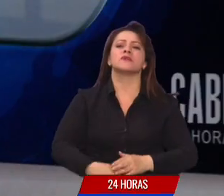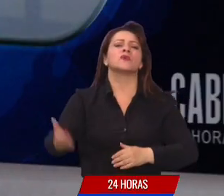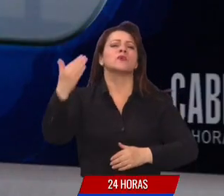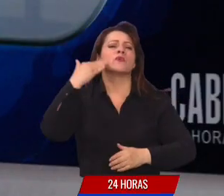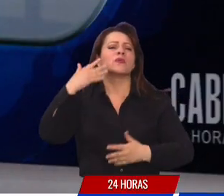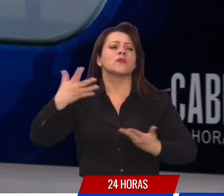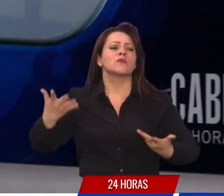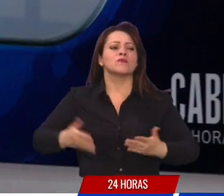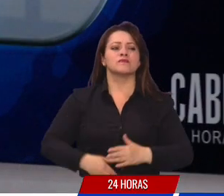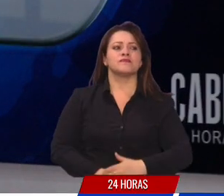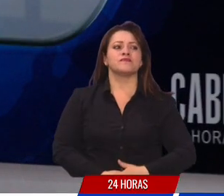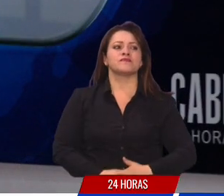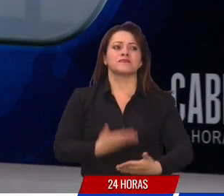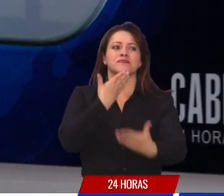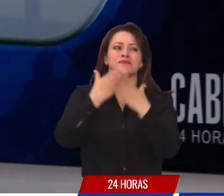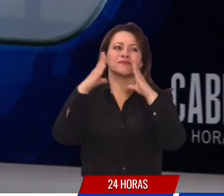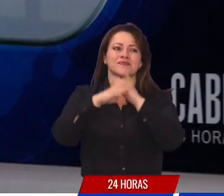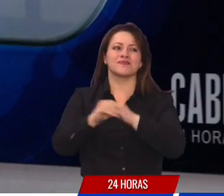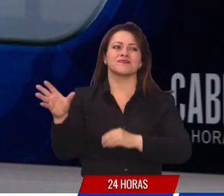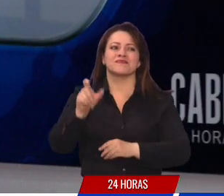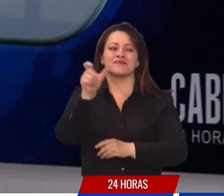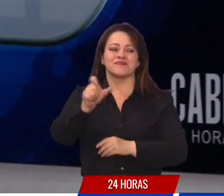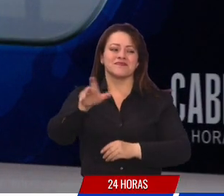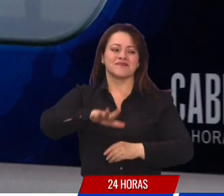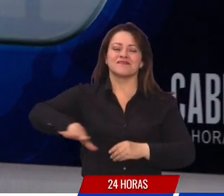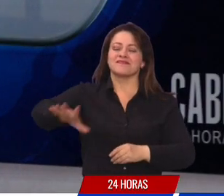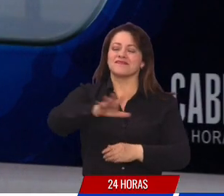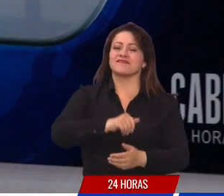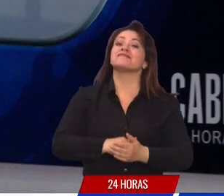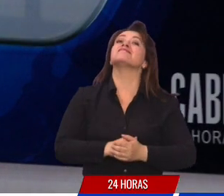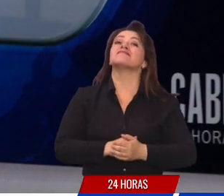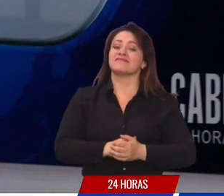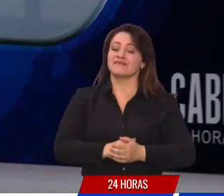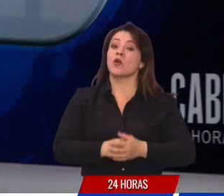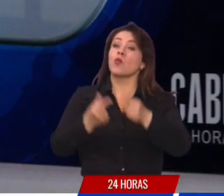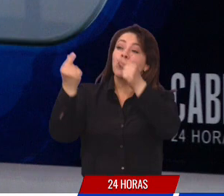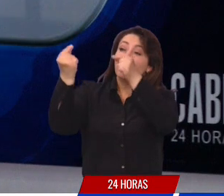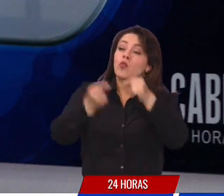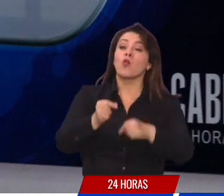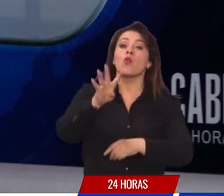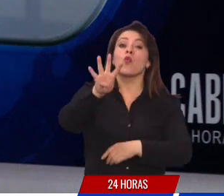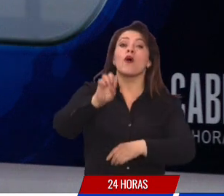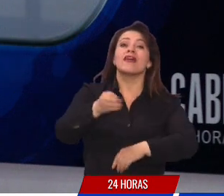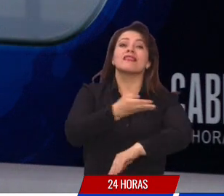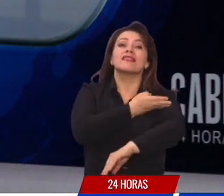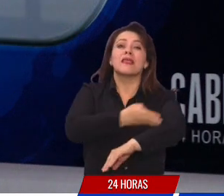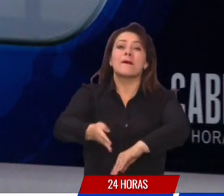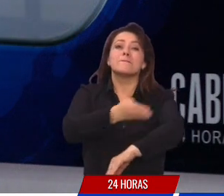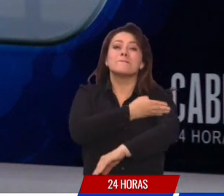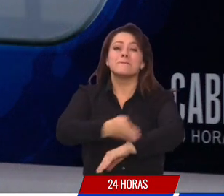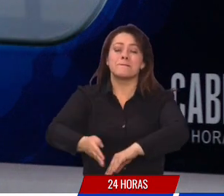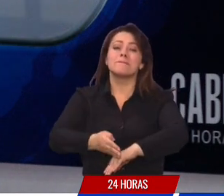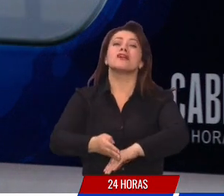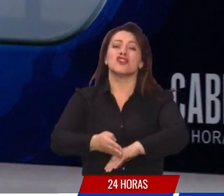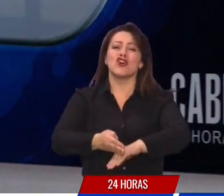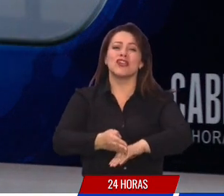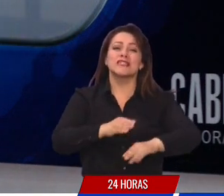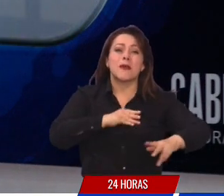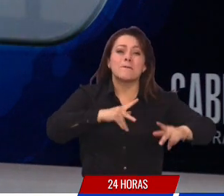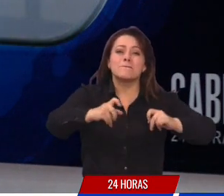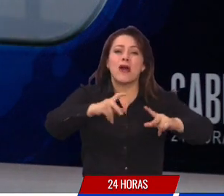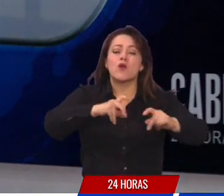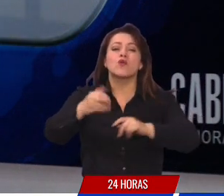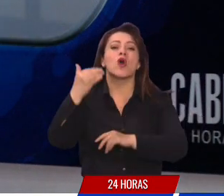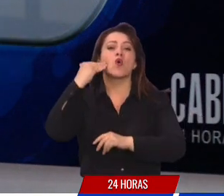Laura, ¿qué tal? Buenas noches para usted y para todos nuestros televidentes, pues son en total 40 millones de dosis que llegarán a nuestro país